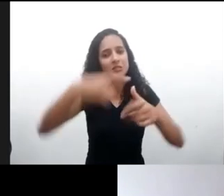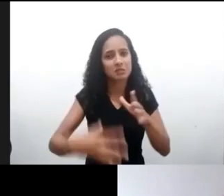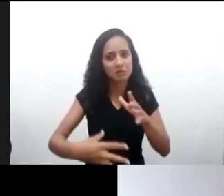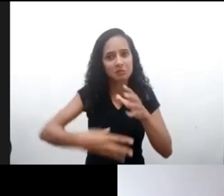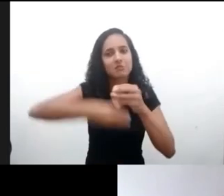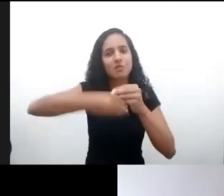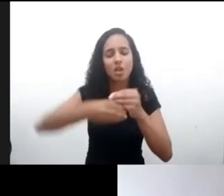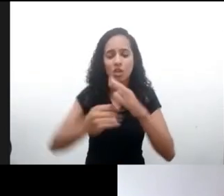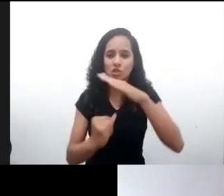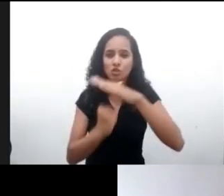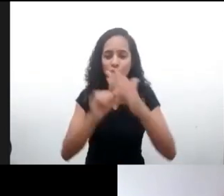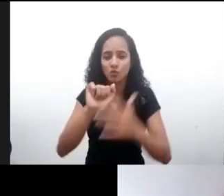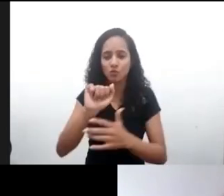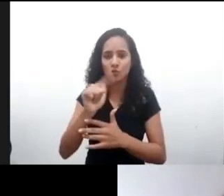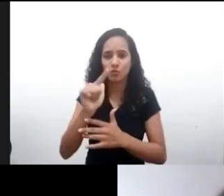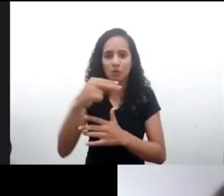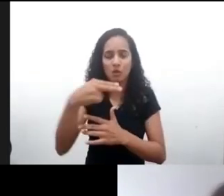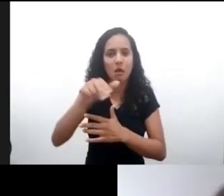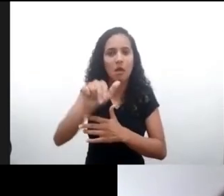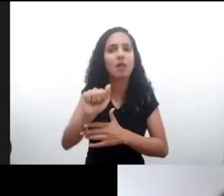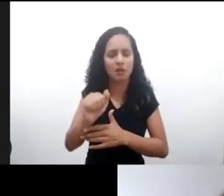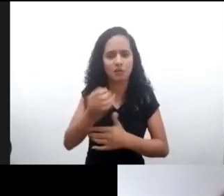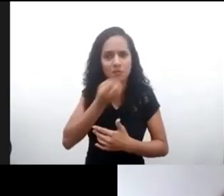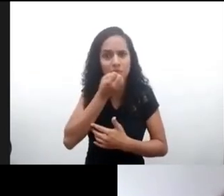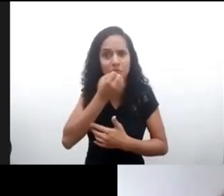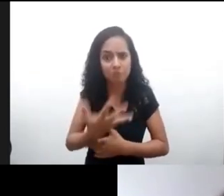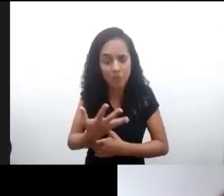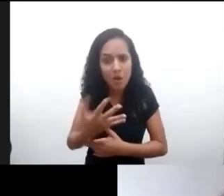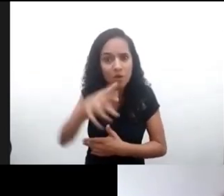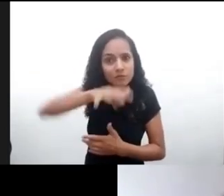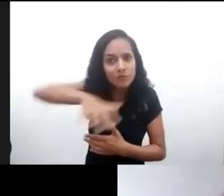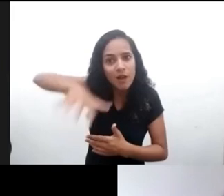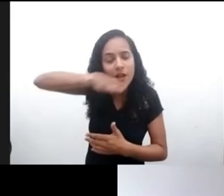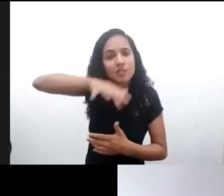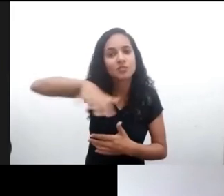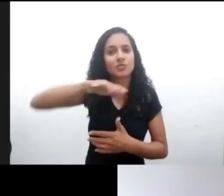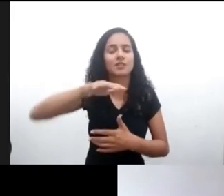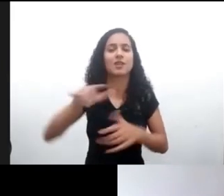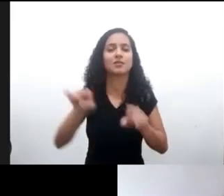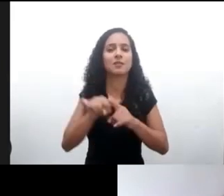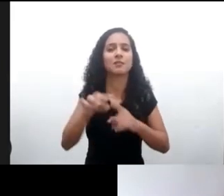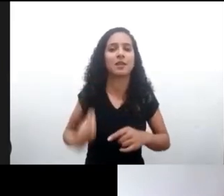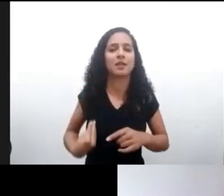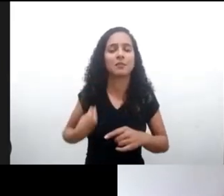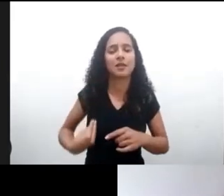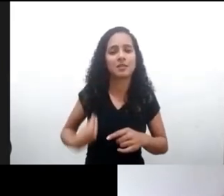me consta muchísimo, y sobre todo la participación y los aportes de Pedro siempre. Así que muchas gracias.